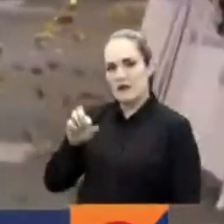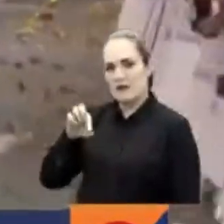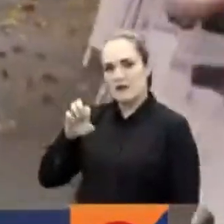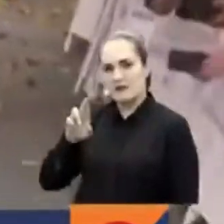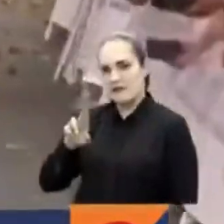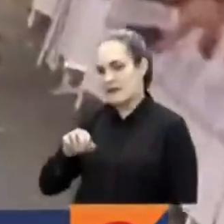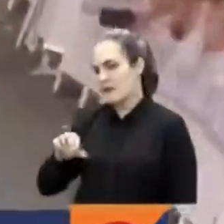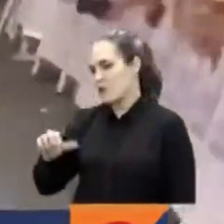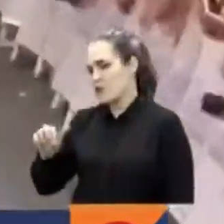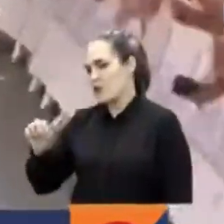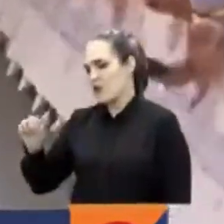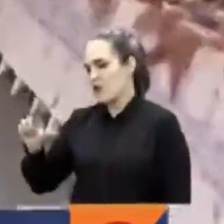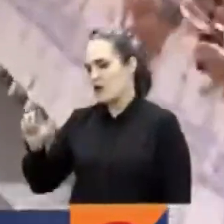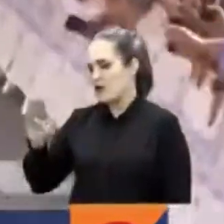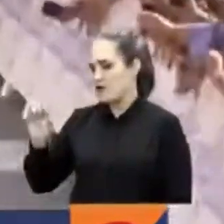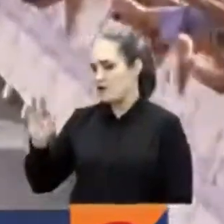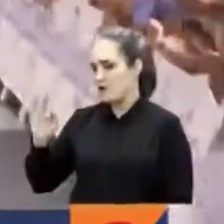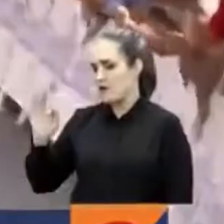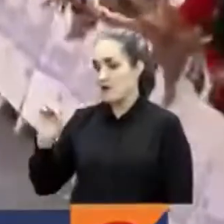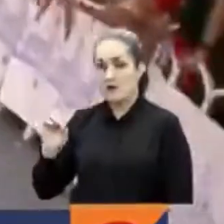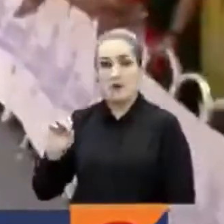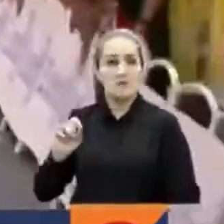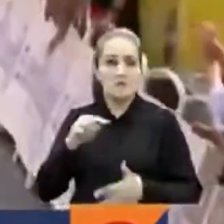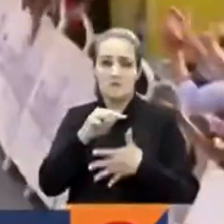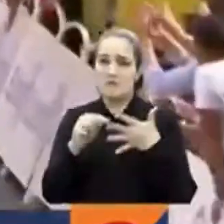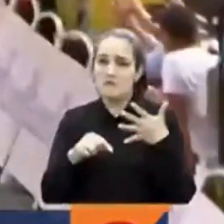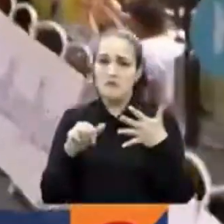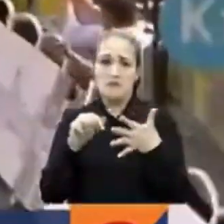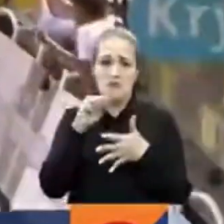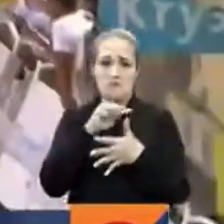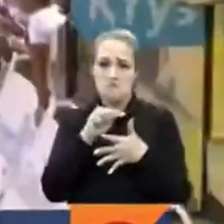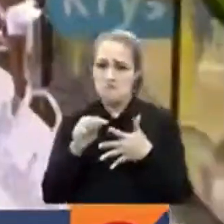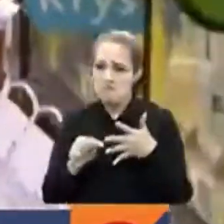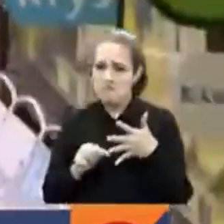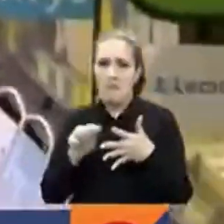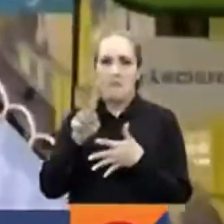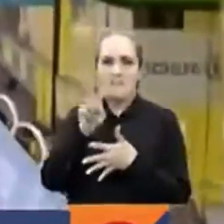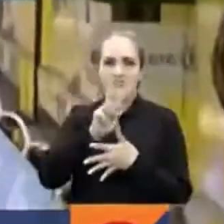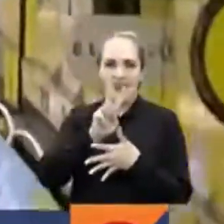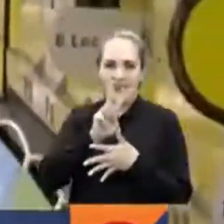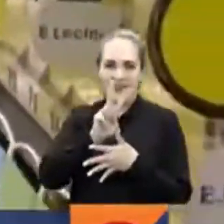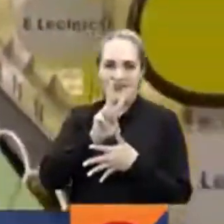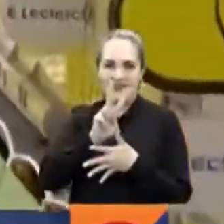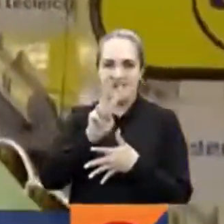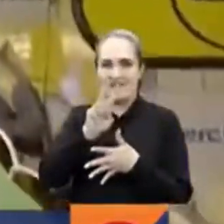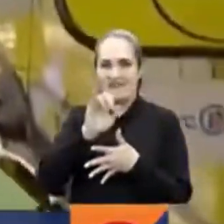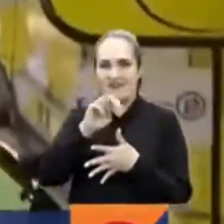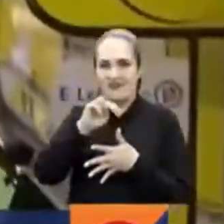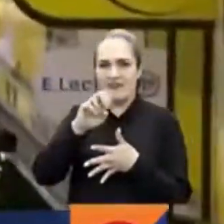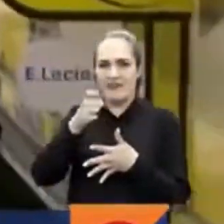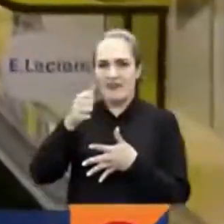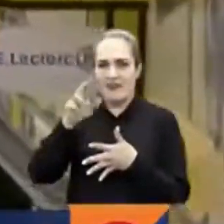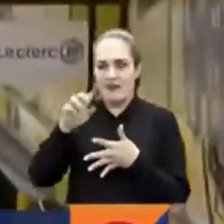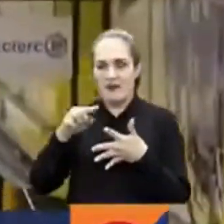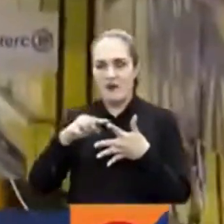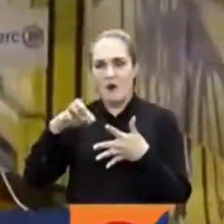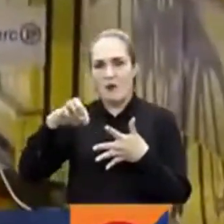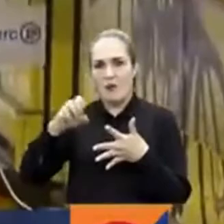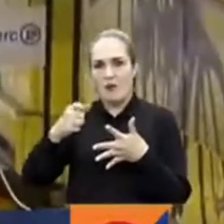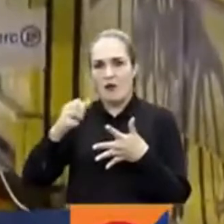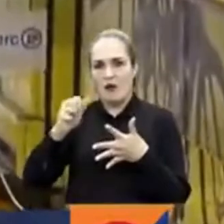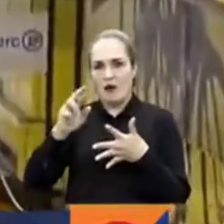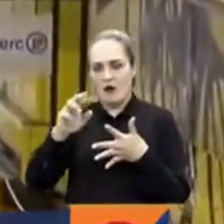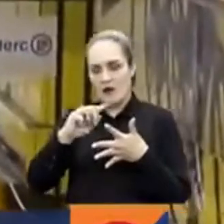Danese. La clasificación general no sufrió modificaciones. Jonas Vinegar sigue siendo el líder. Pogashar segundo y Nairo